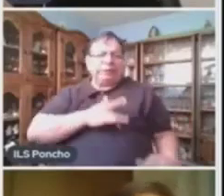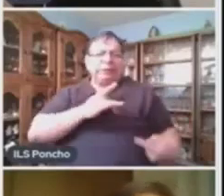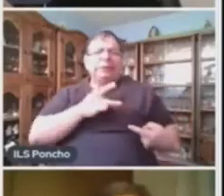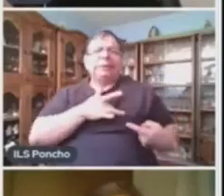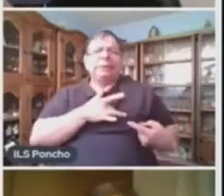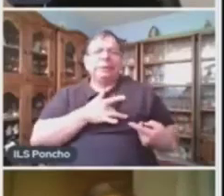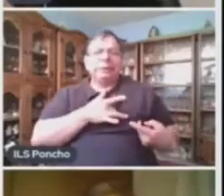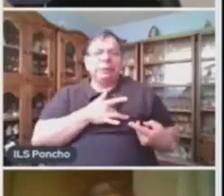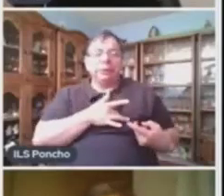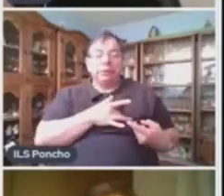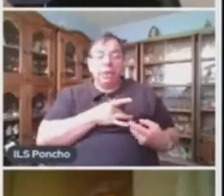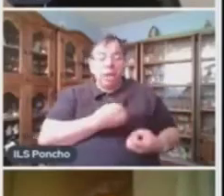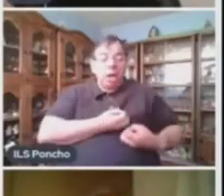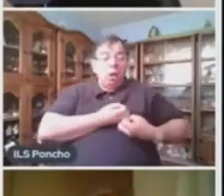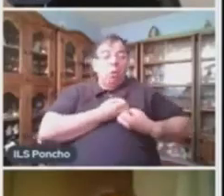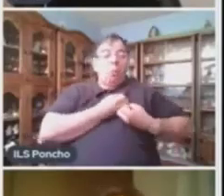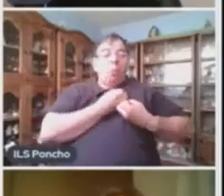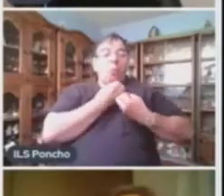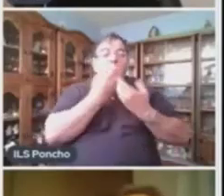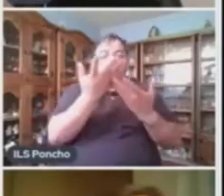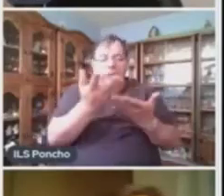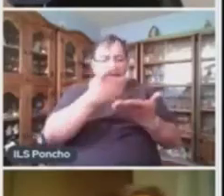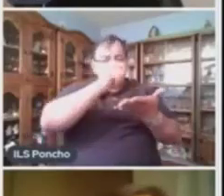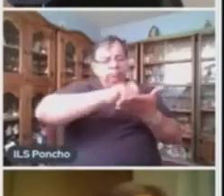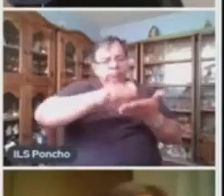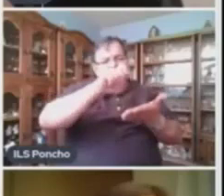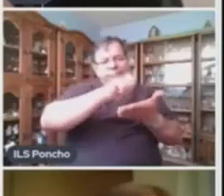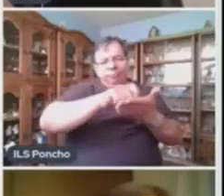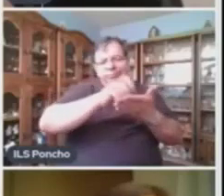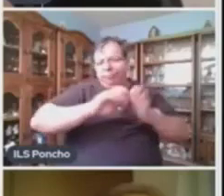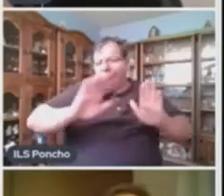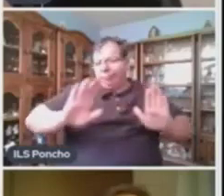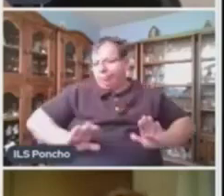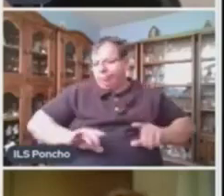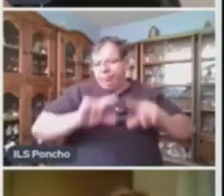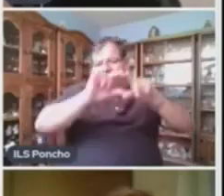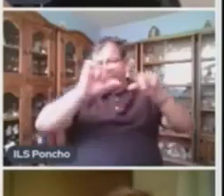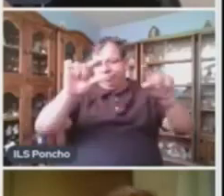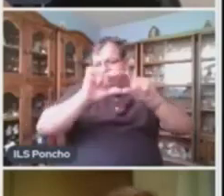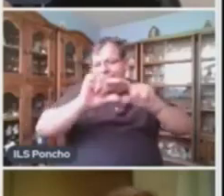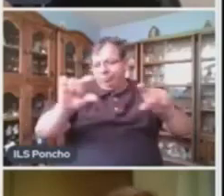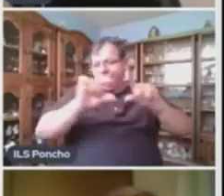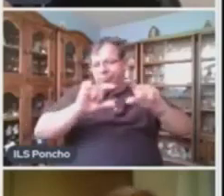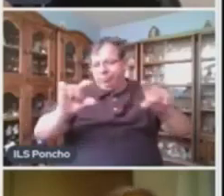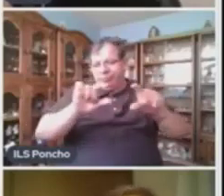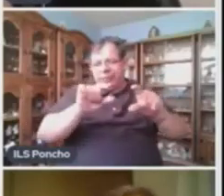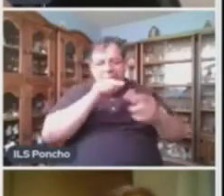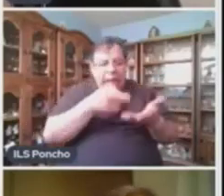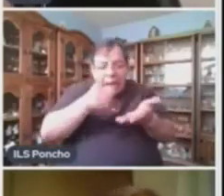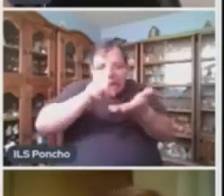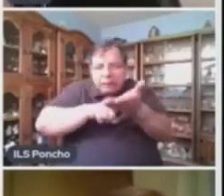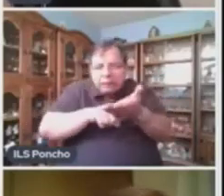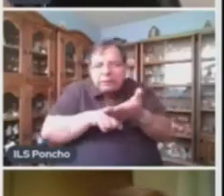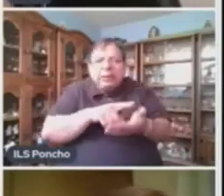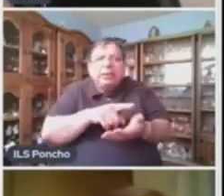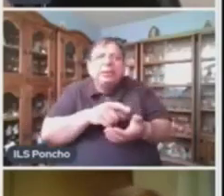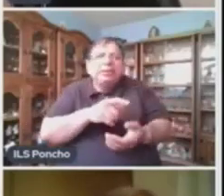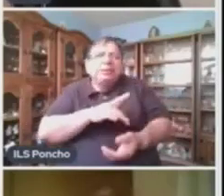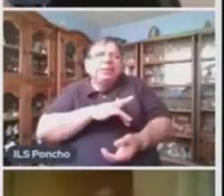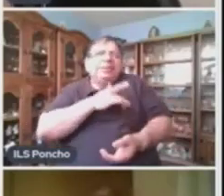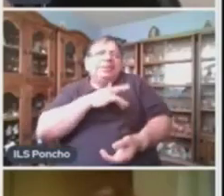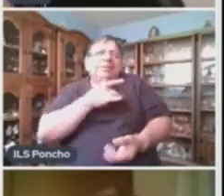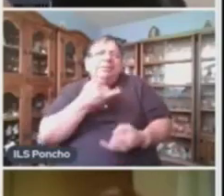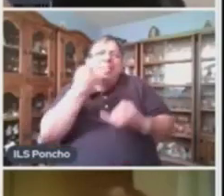La poesía es un escrito en prosa o en verso. Se caracteriza por expresar ideas y sentimientos